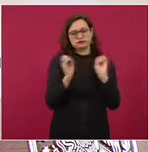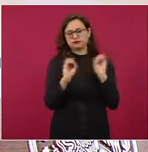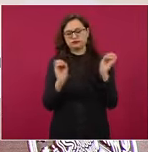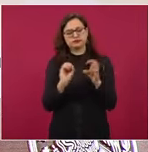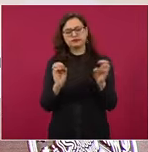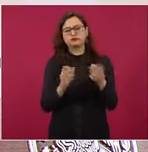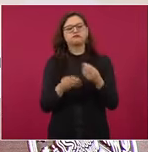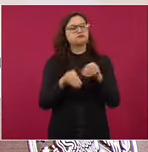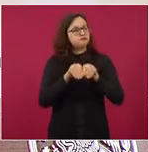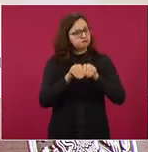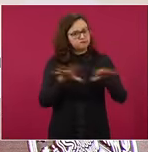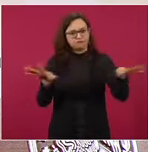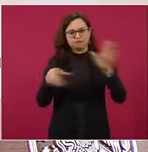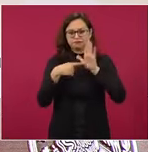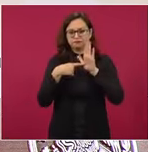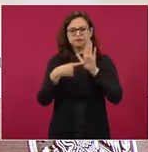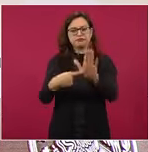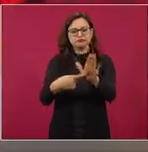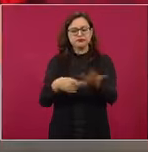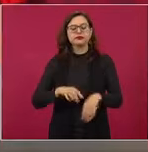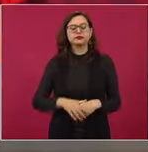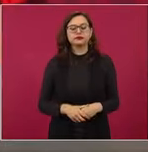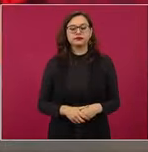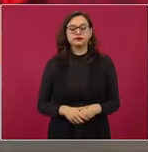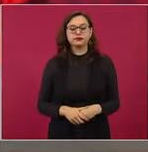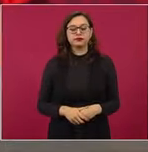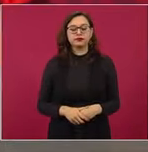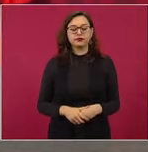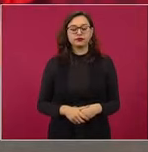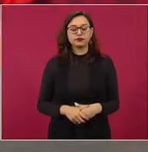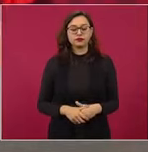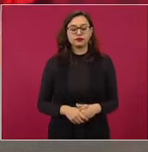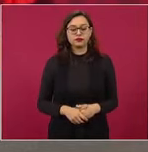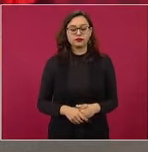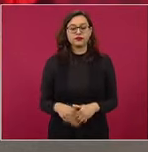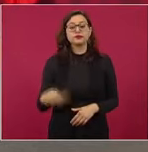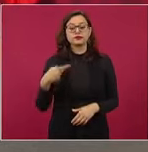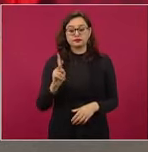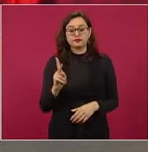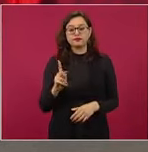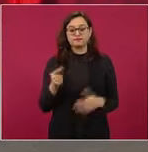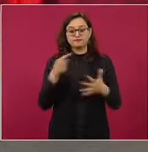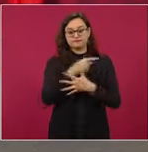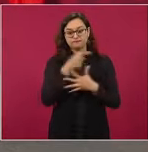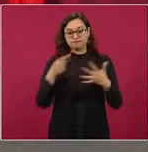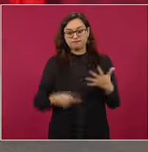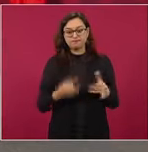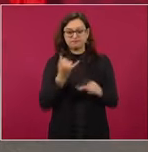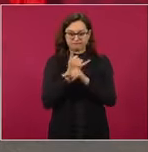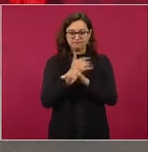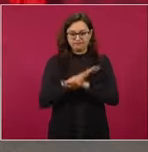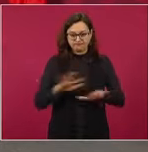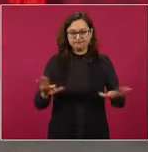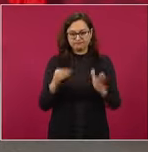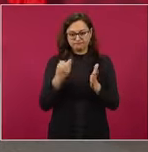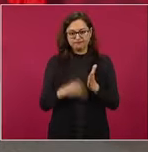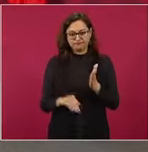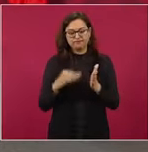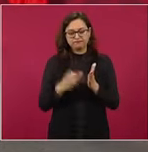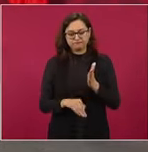nada en lo oscurito, nada más que tengamos toda la información. Se ha venido trabajando